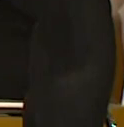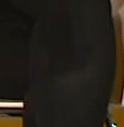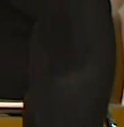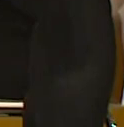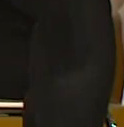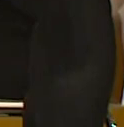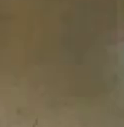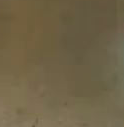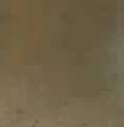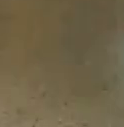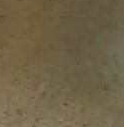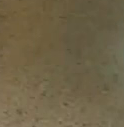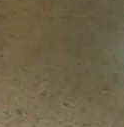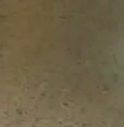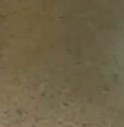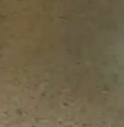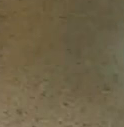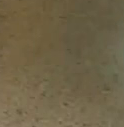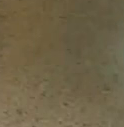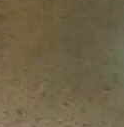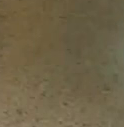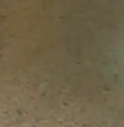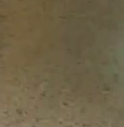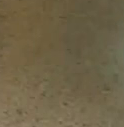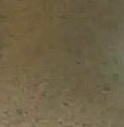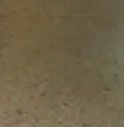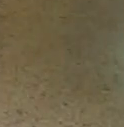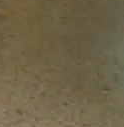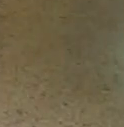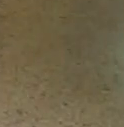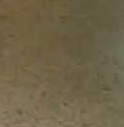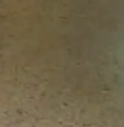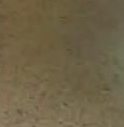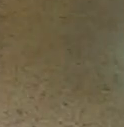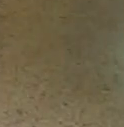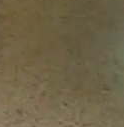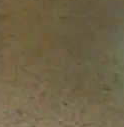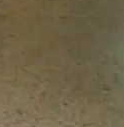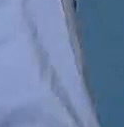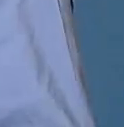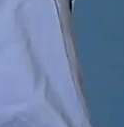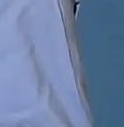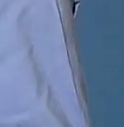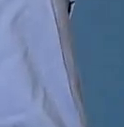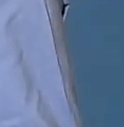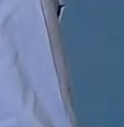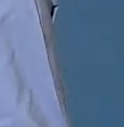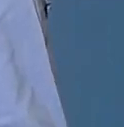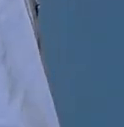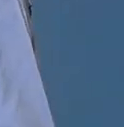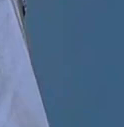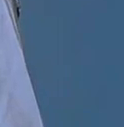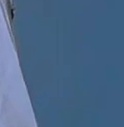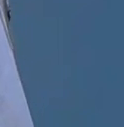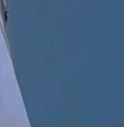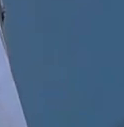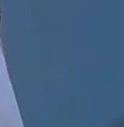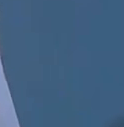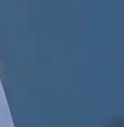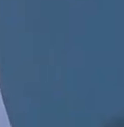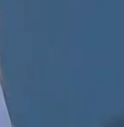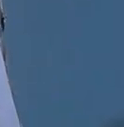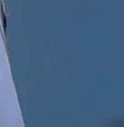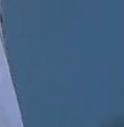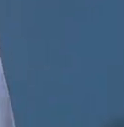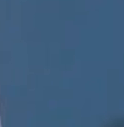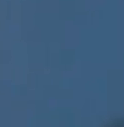voy a pedir a nuestro asistente que pase con las respectivas balotas y usted seleccione con quien vamos